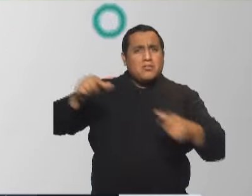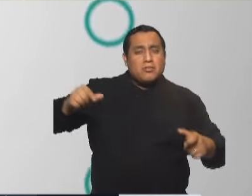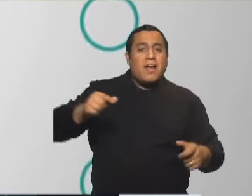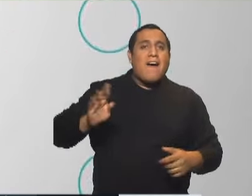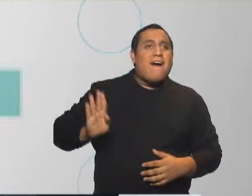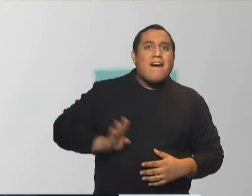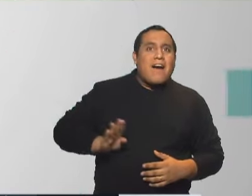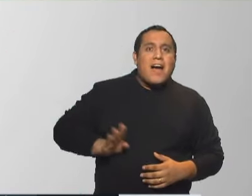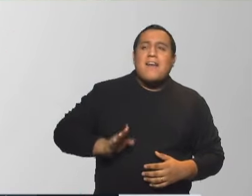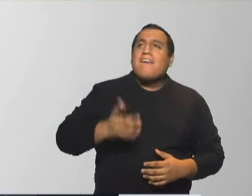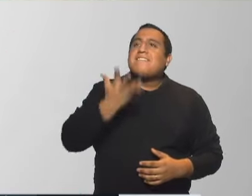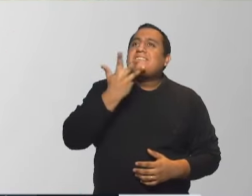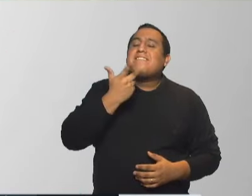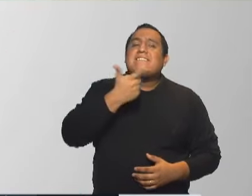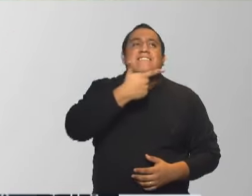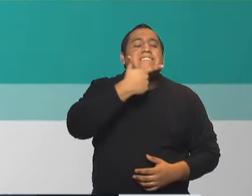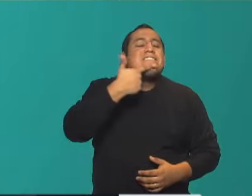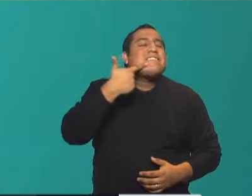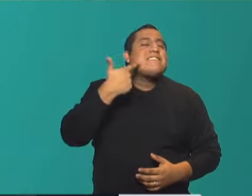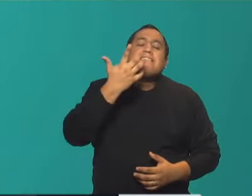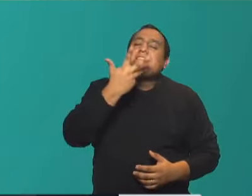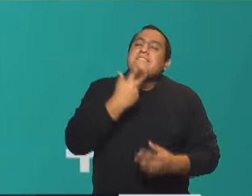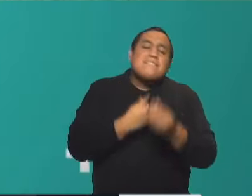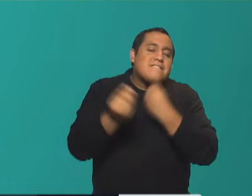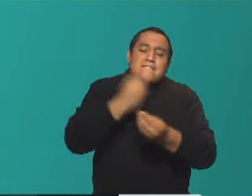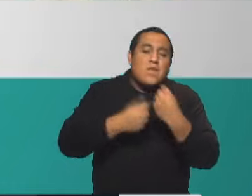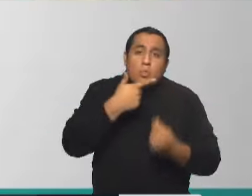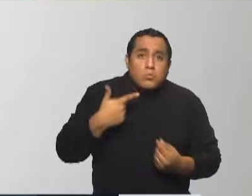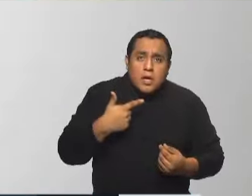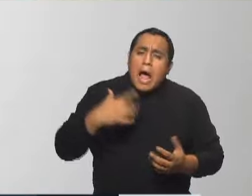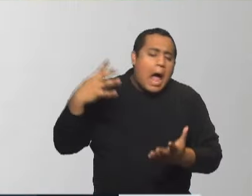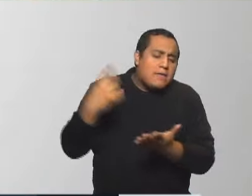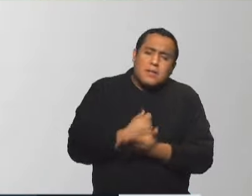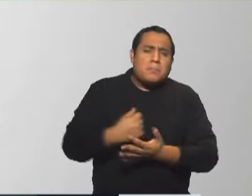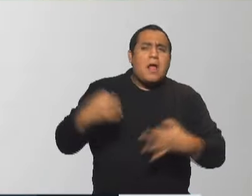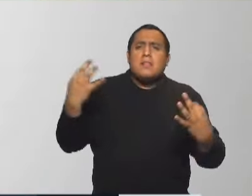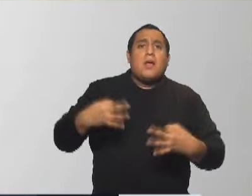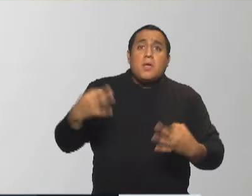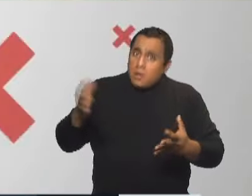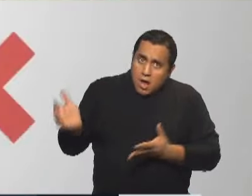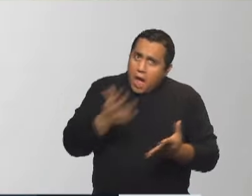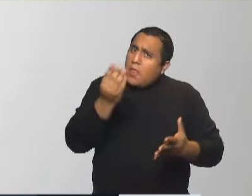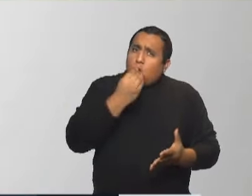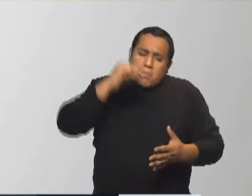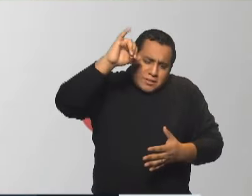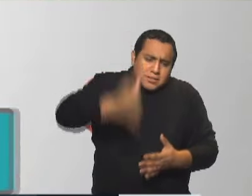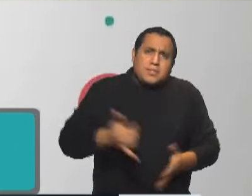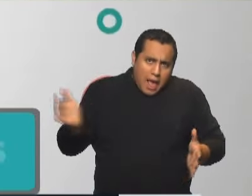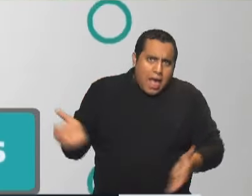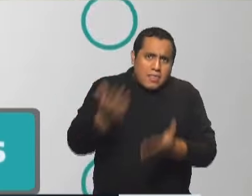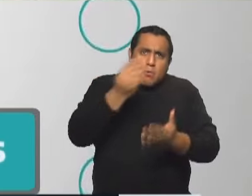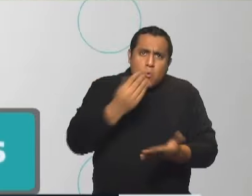ganas, son golosos, soy golosa, me gusta, legaliza eso y permitítelo. Porque fíjate que